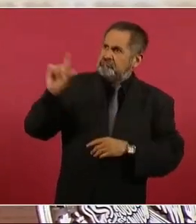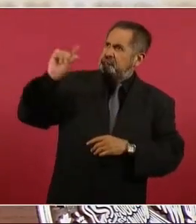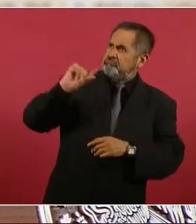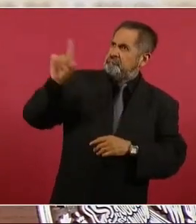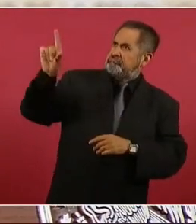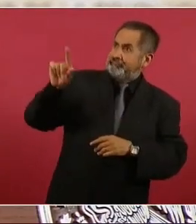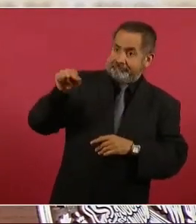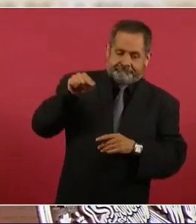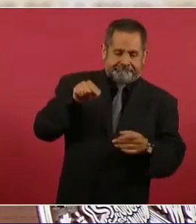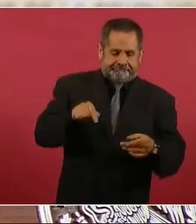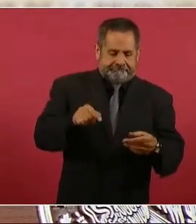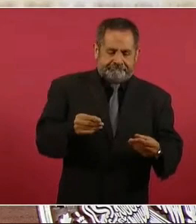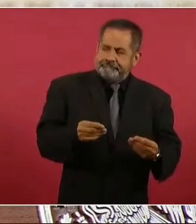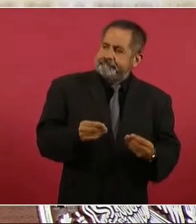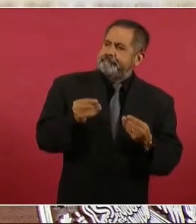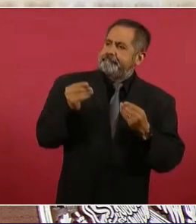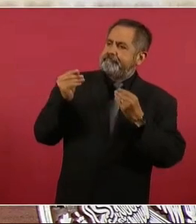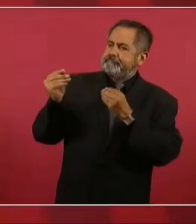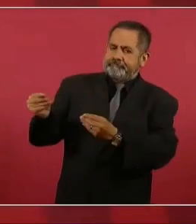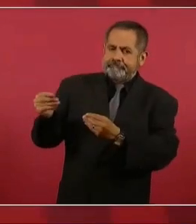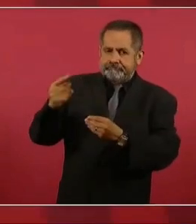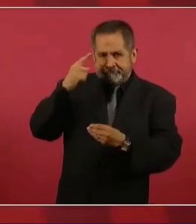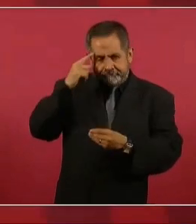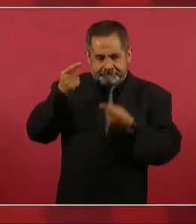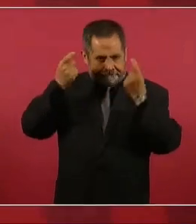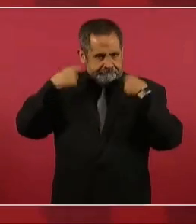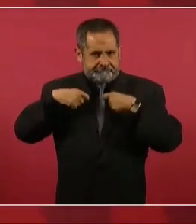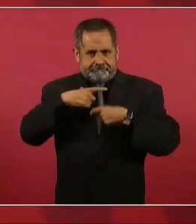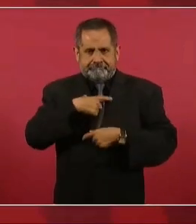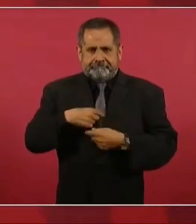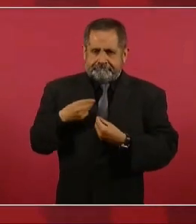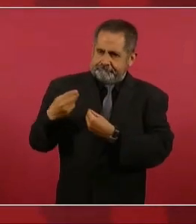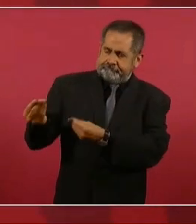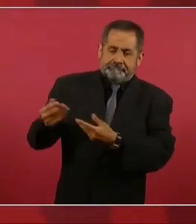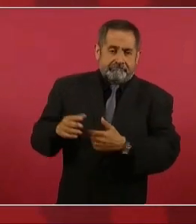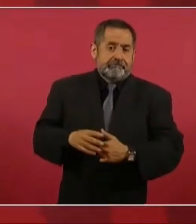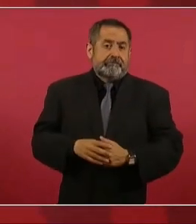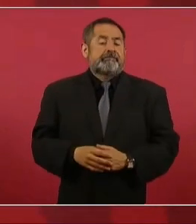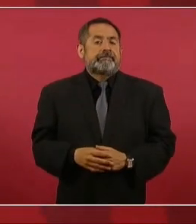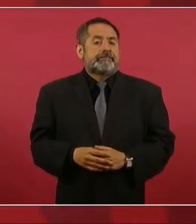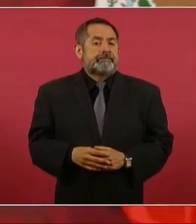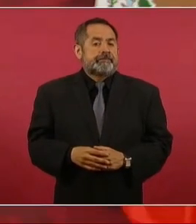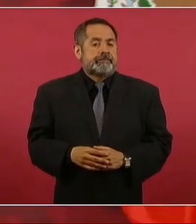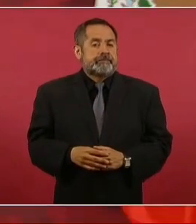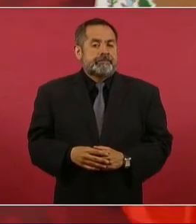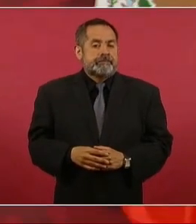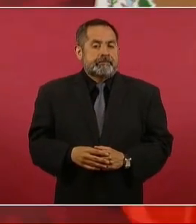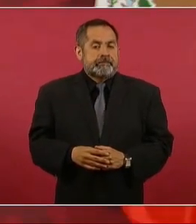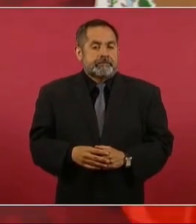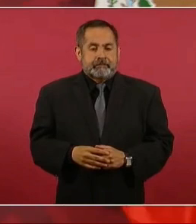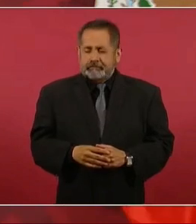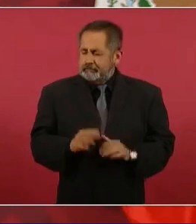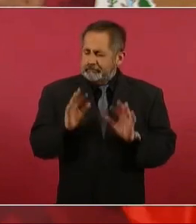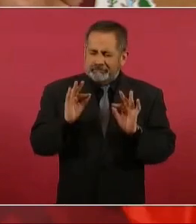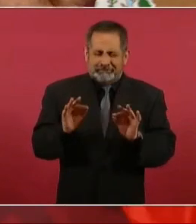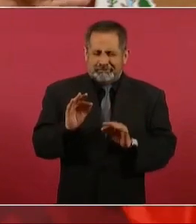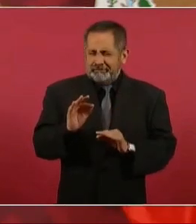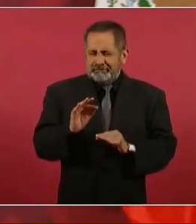les doy un collar, que es algo